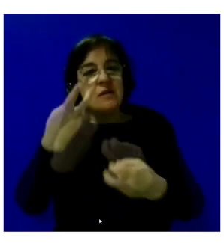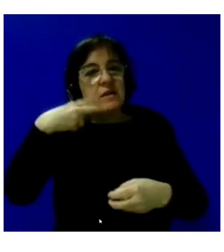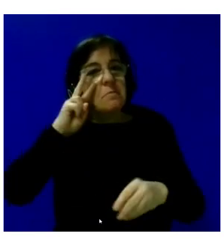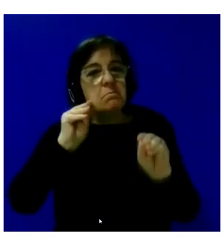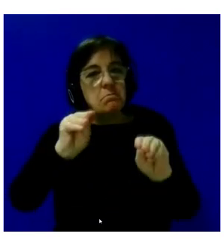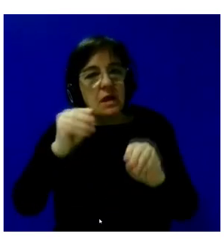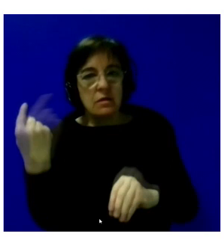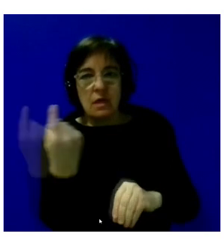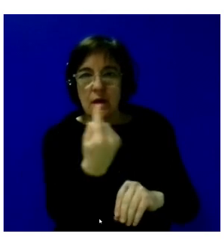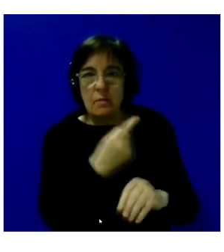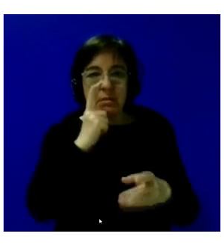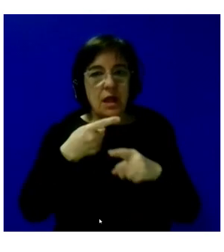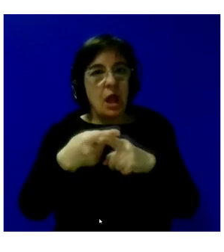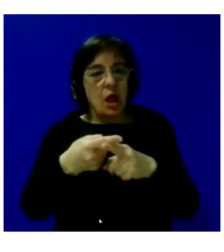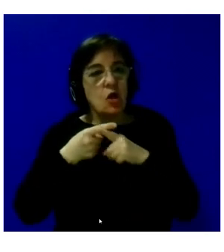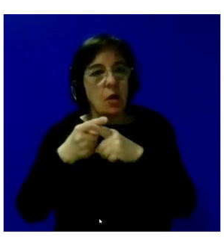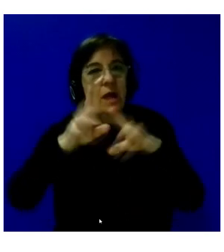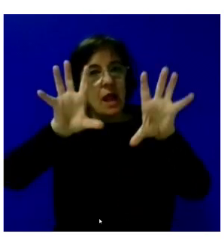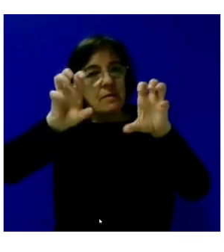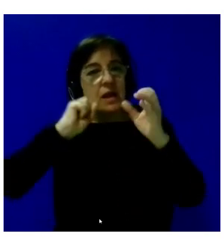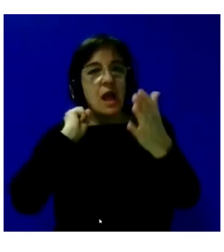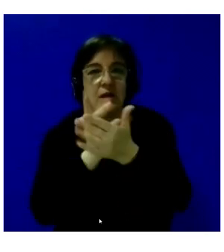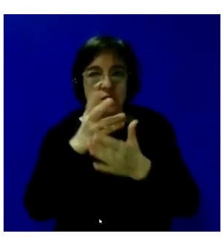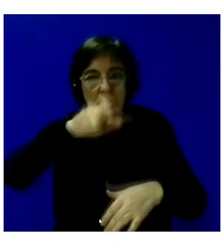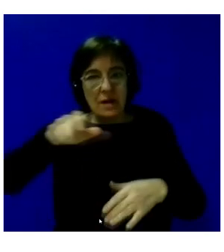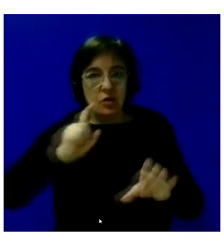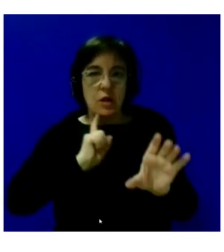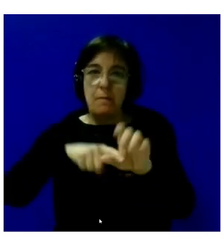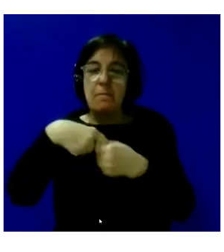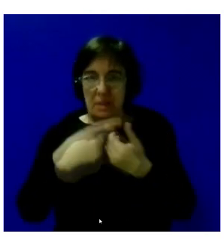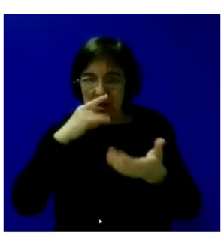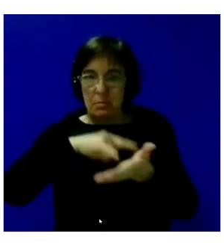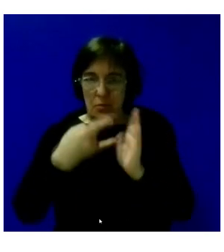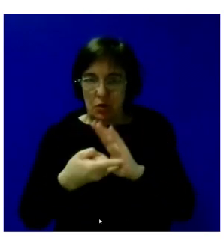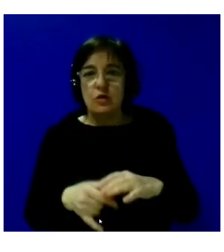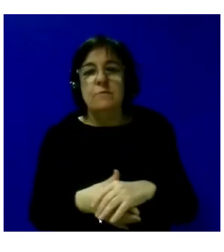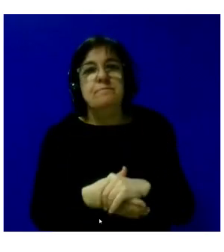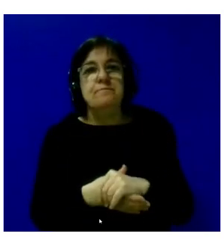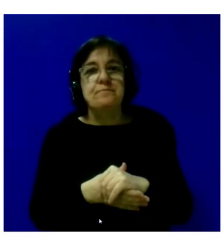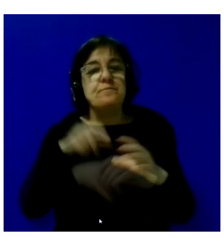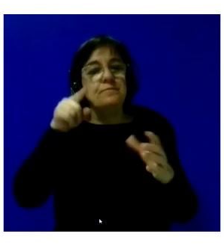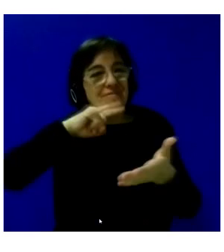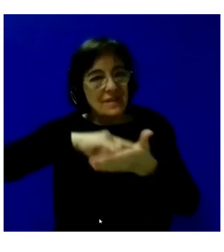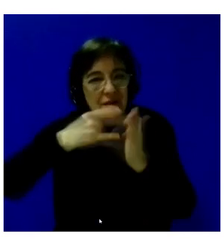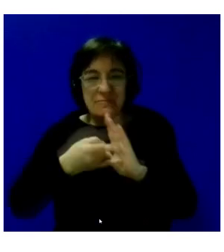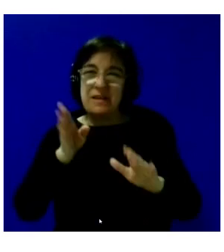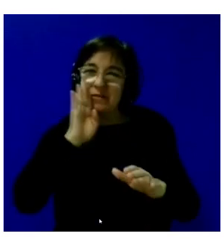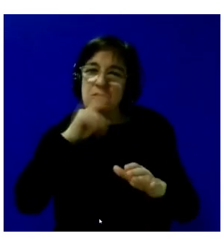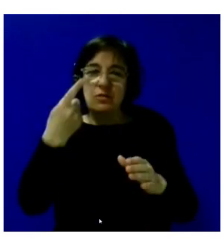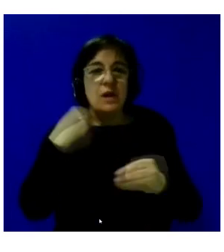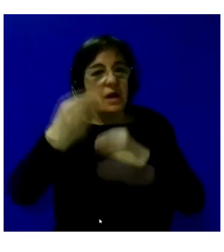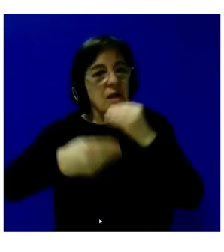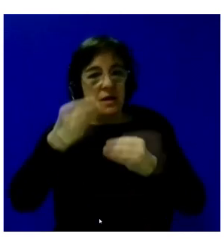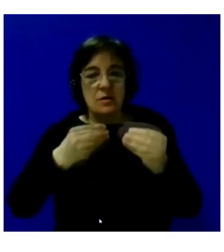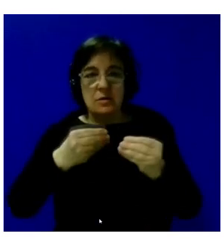para compartir los aprendizajes y retos de personas que han participado en el proyecto. Este proyecto, les decía, sido realizado